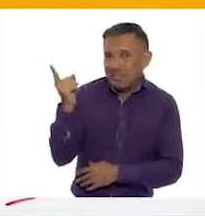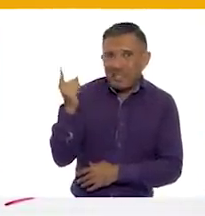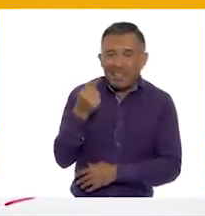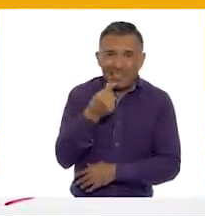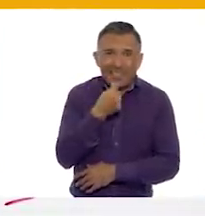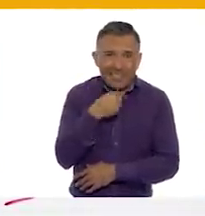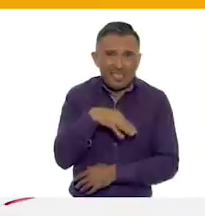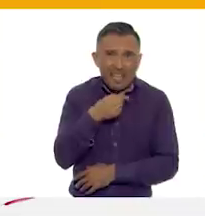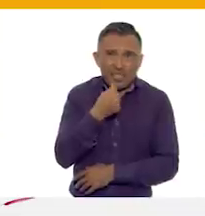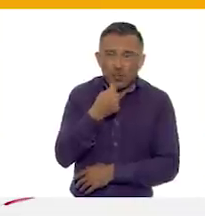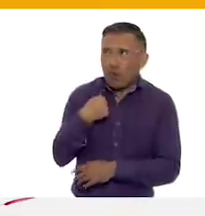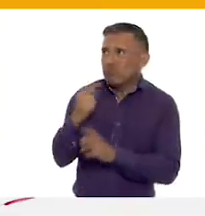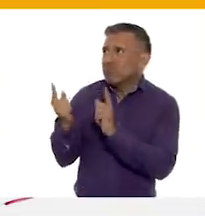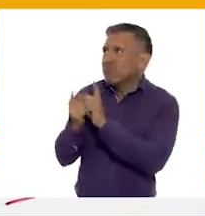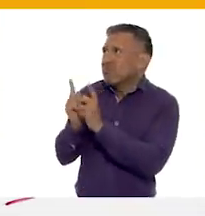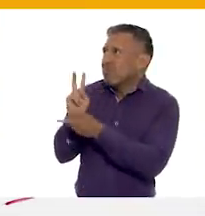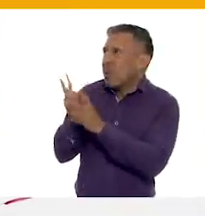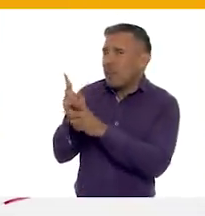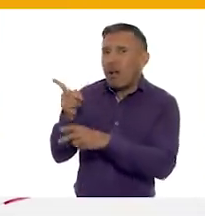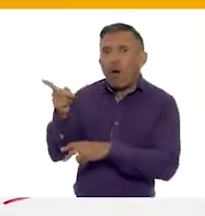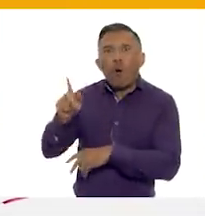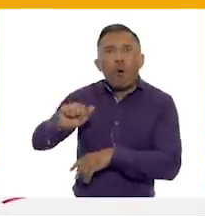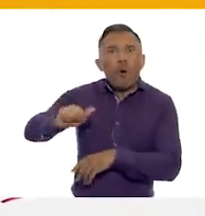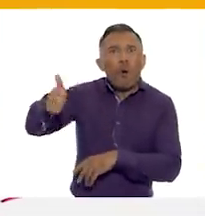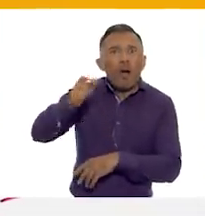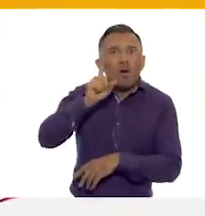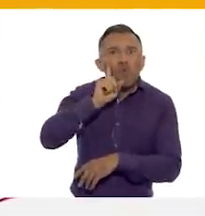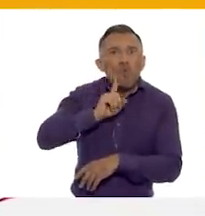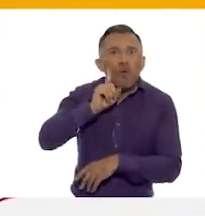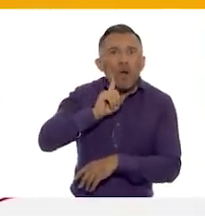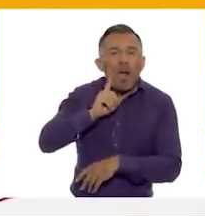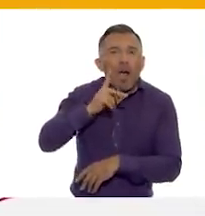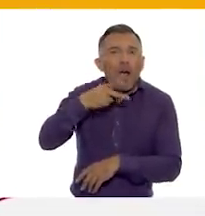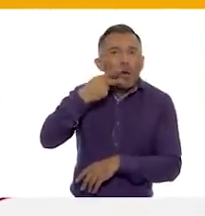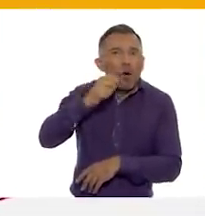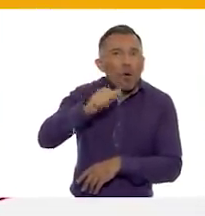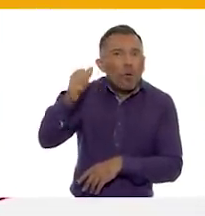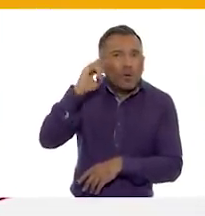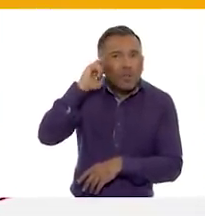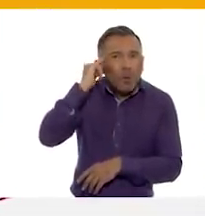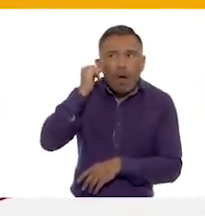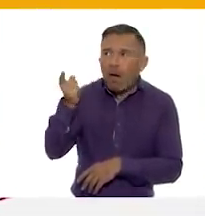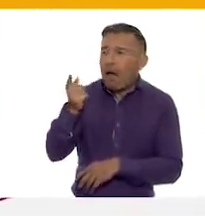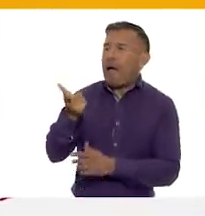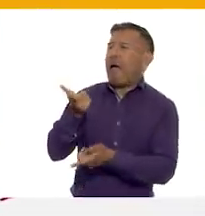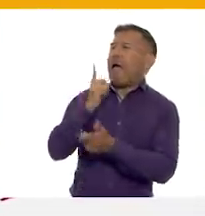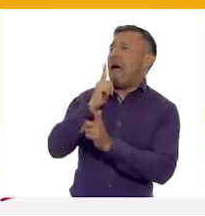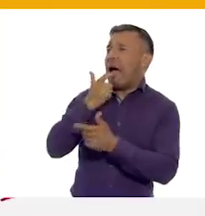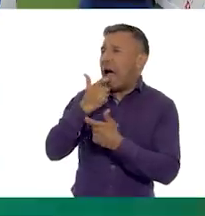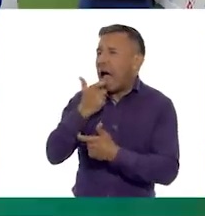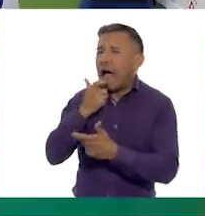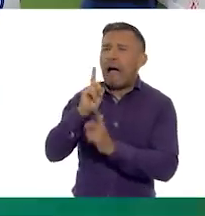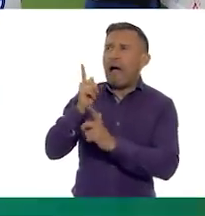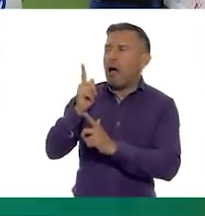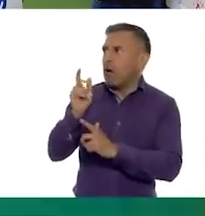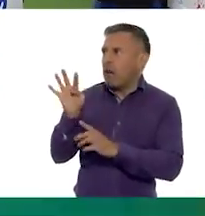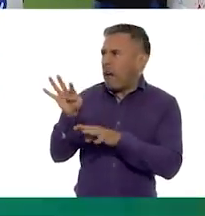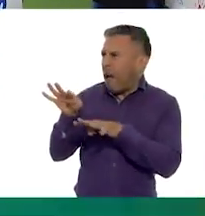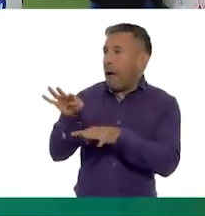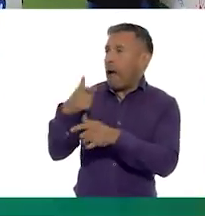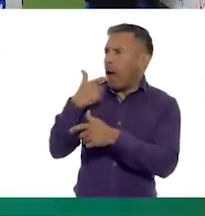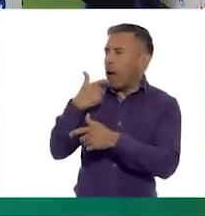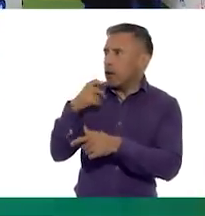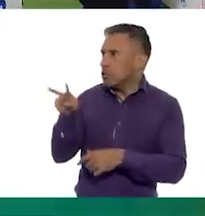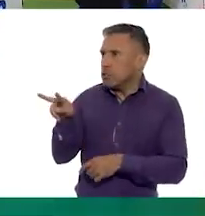se burlaban de otra niña que hablaba otro idioma. ¡Ay! Y me dio mucho